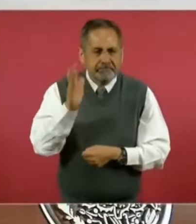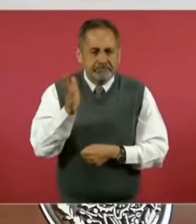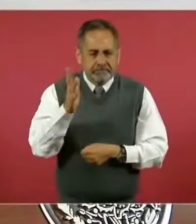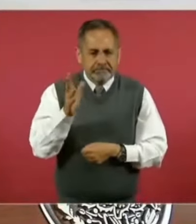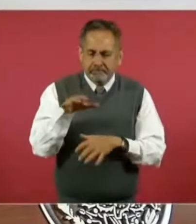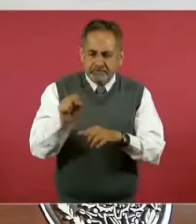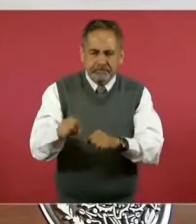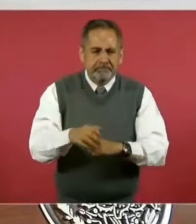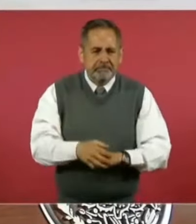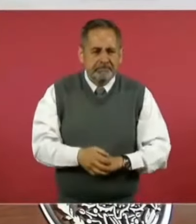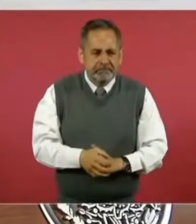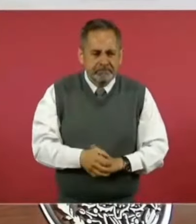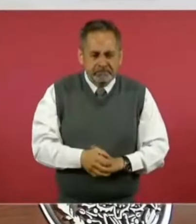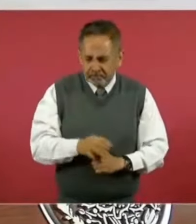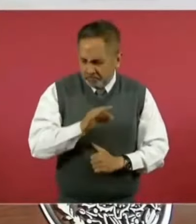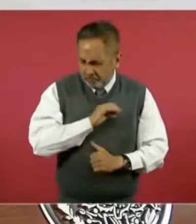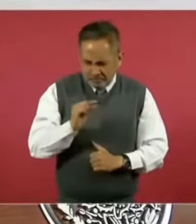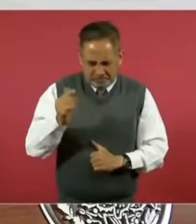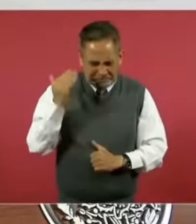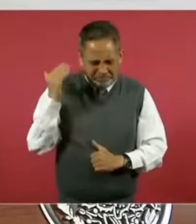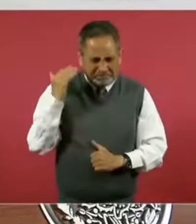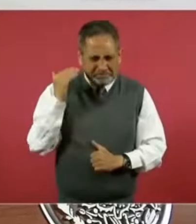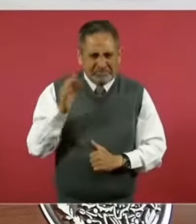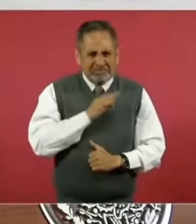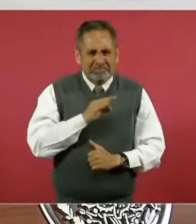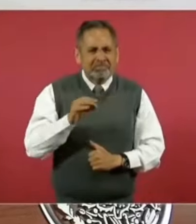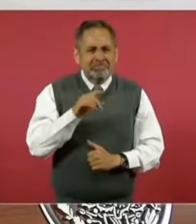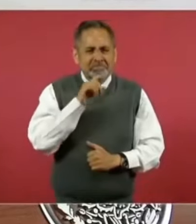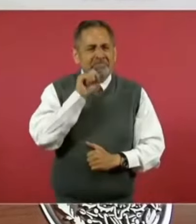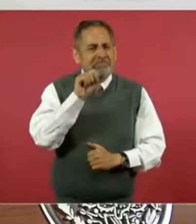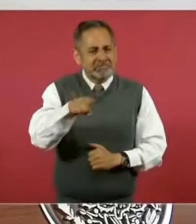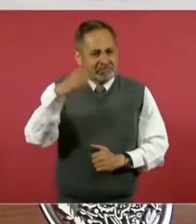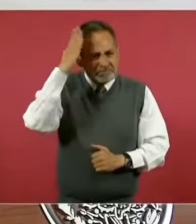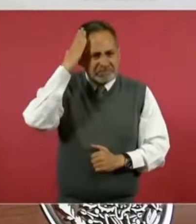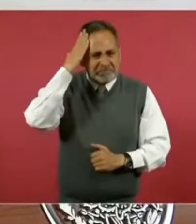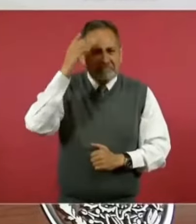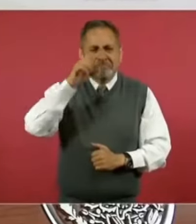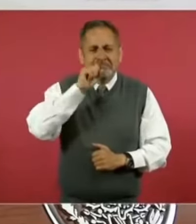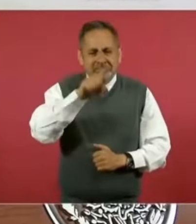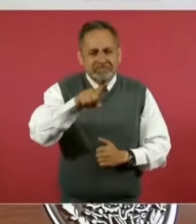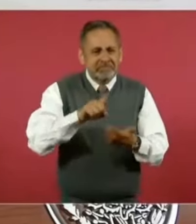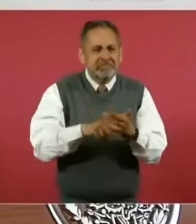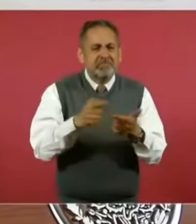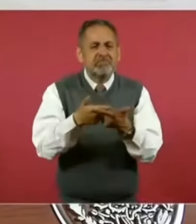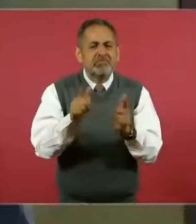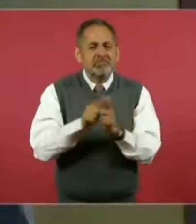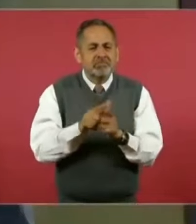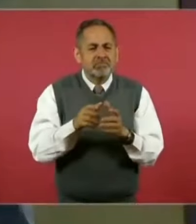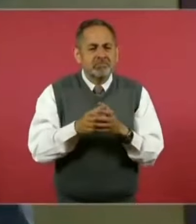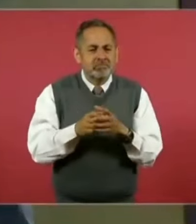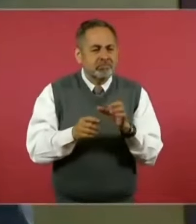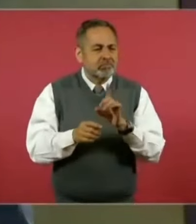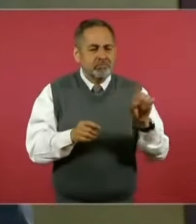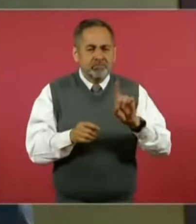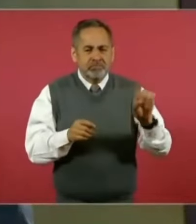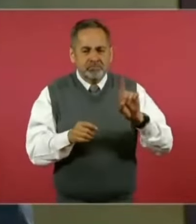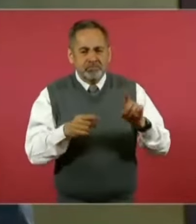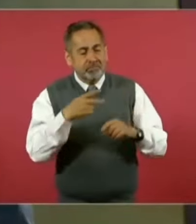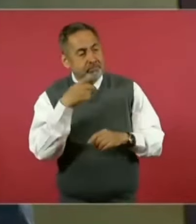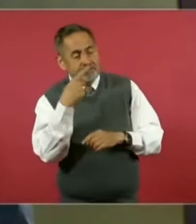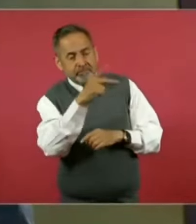Hace relativamente poco también el dirigente del Partido Demócrata en el Congreso